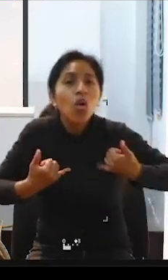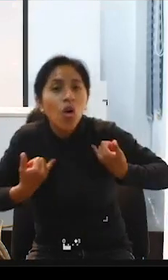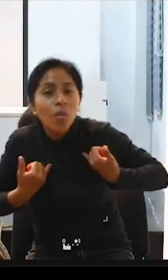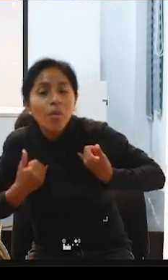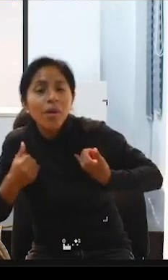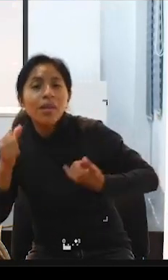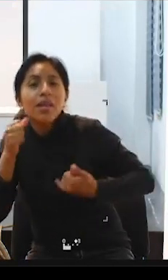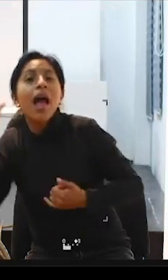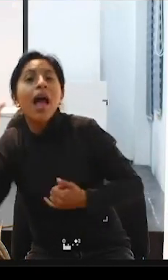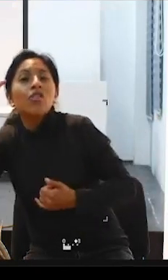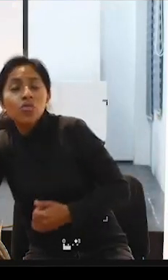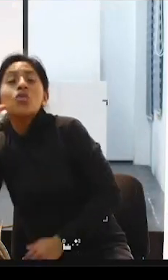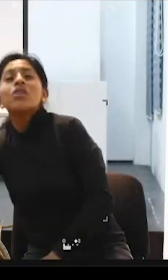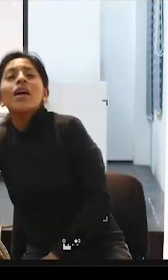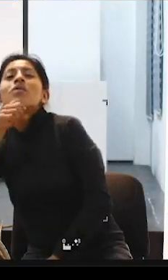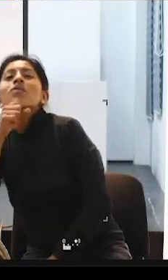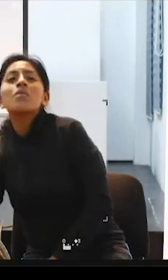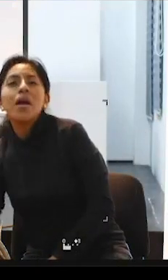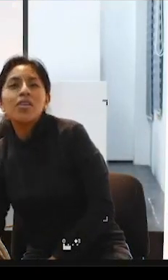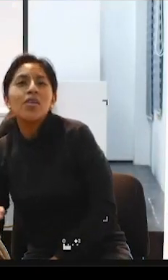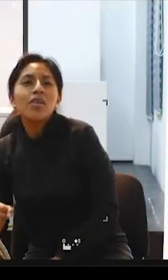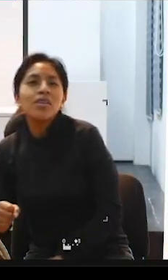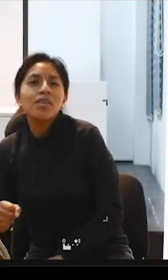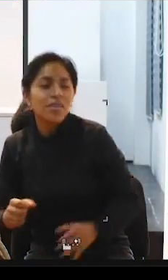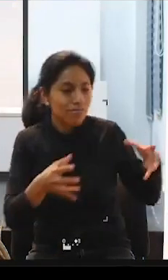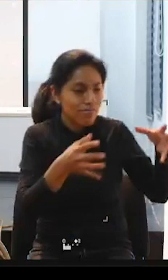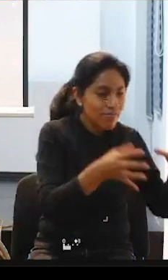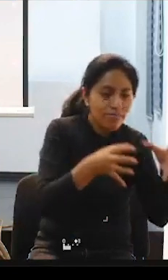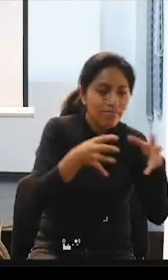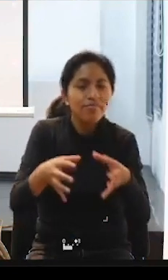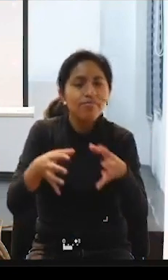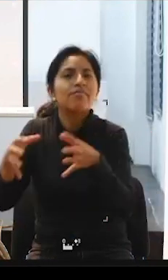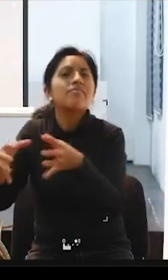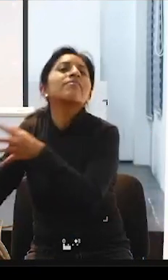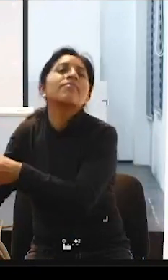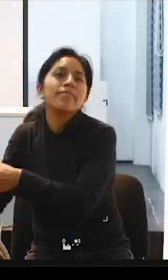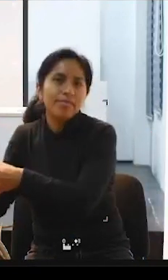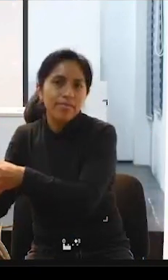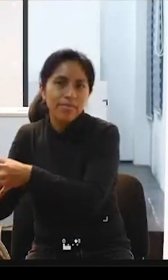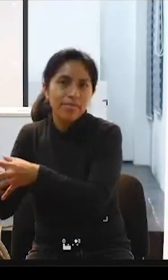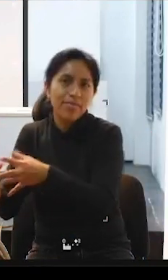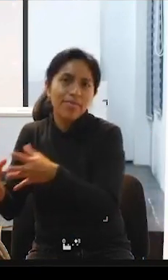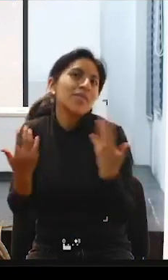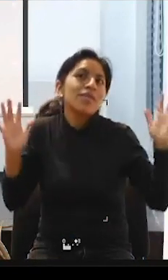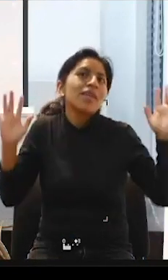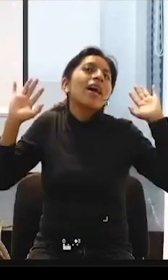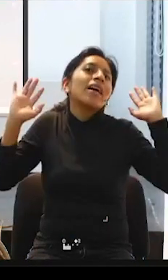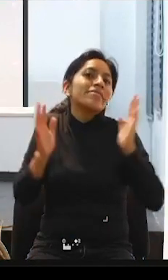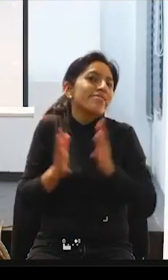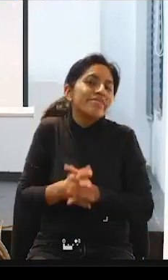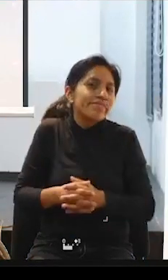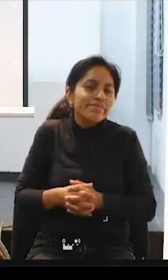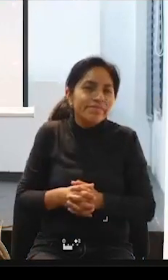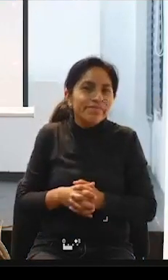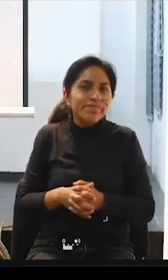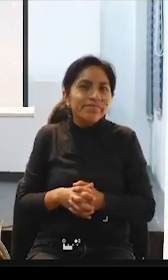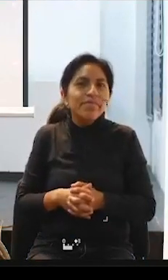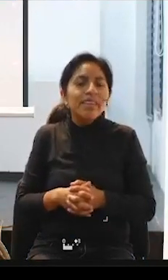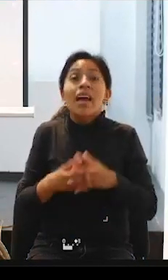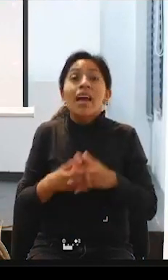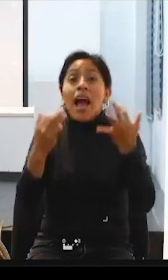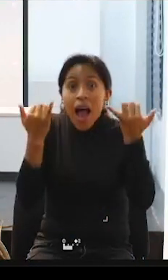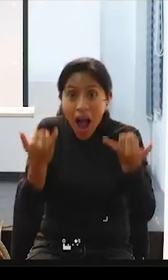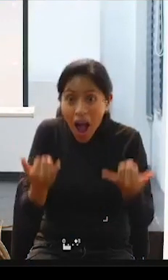personas de toda diversidad funcional. O sea, ya está, así. ¿Dónde estamos ahora?